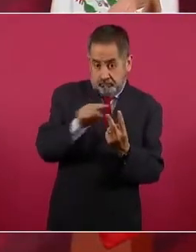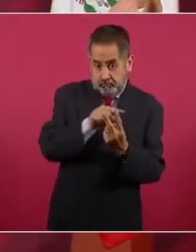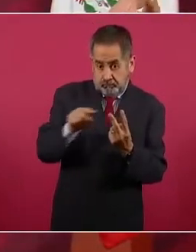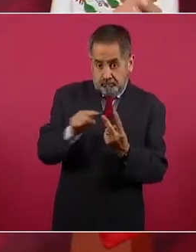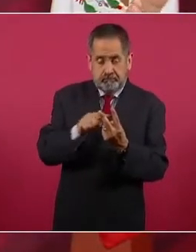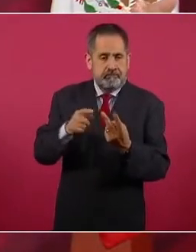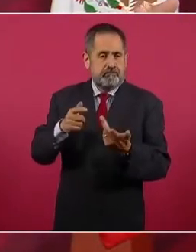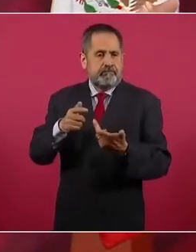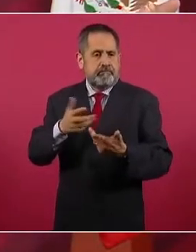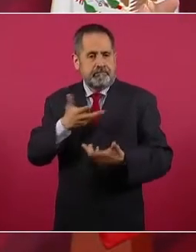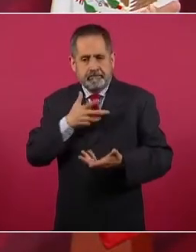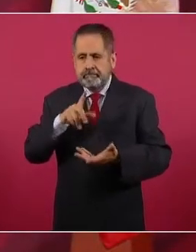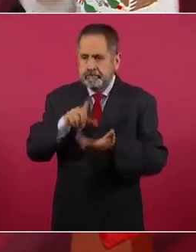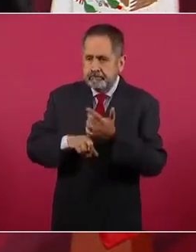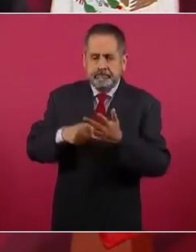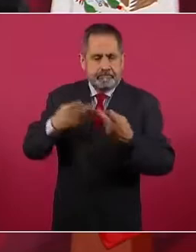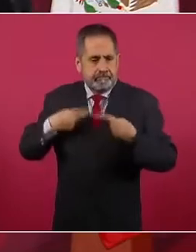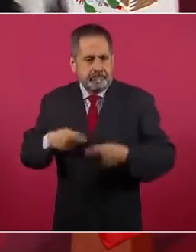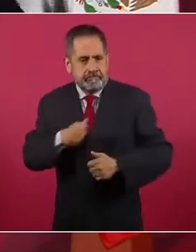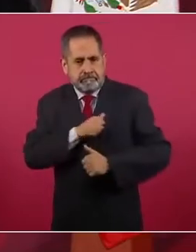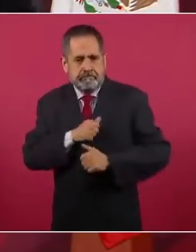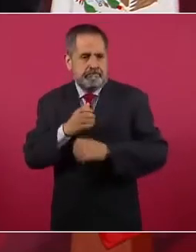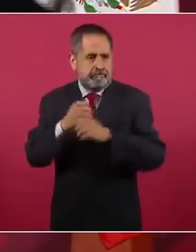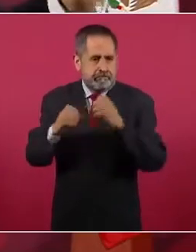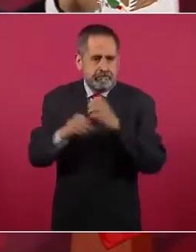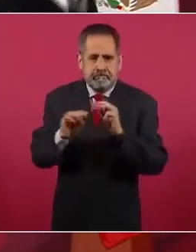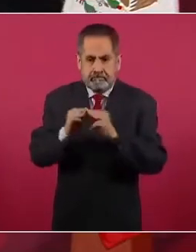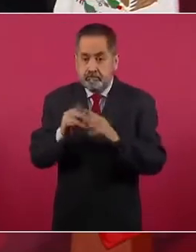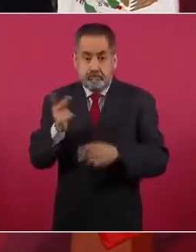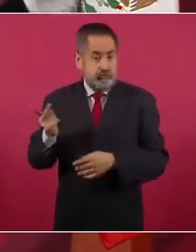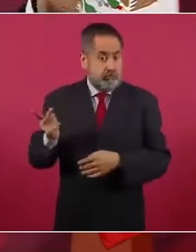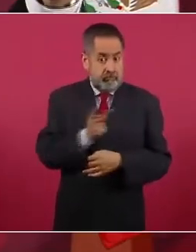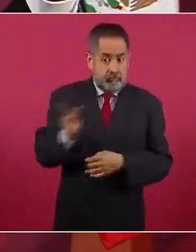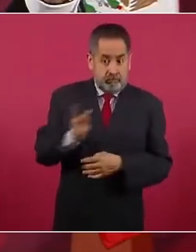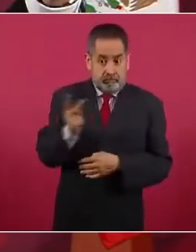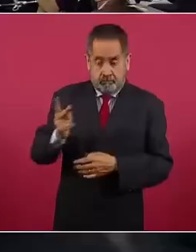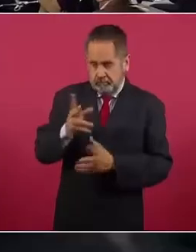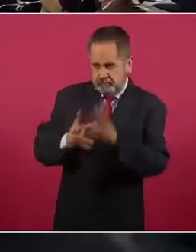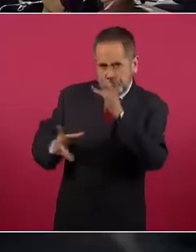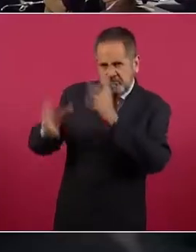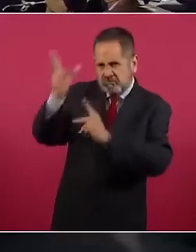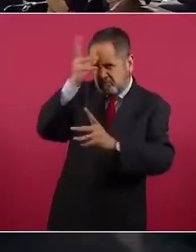con formación profesional,